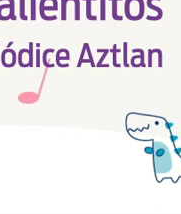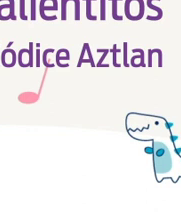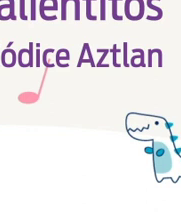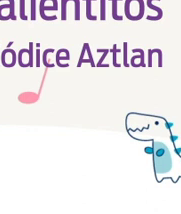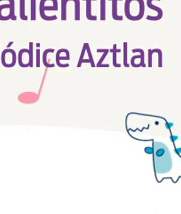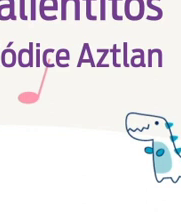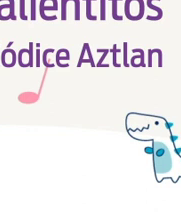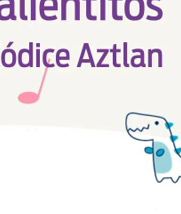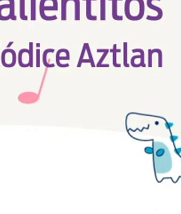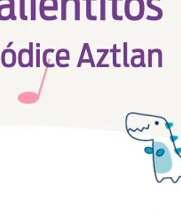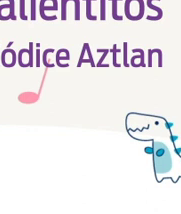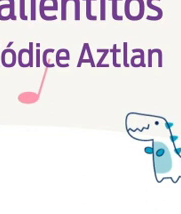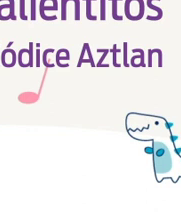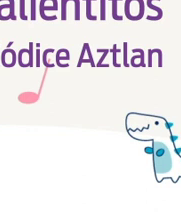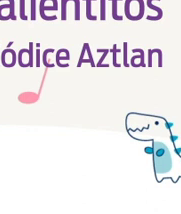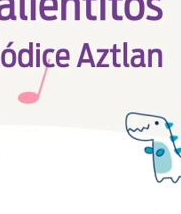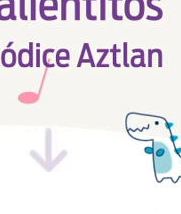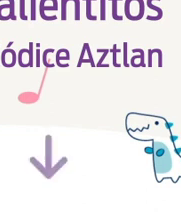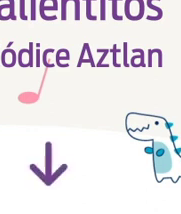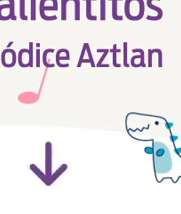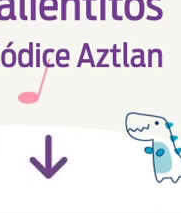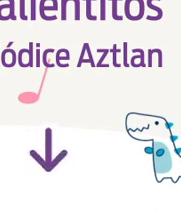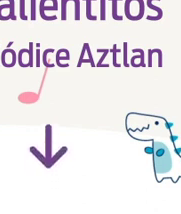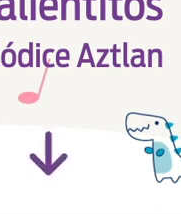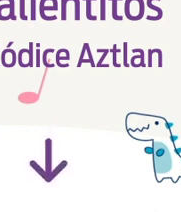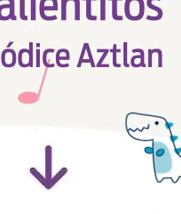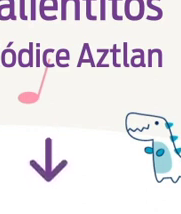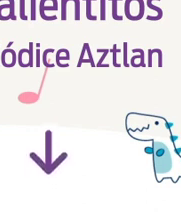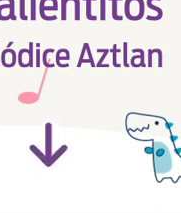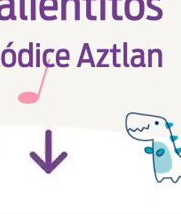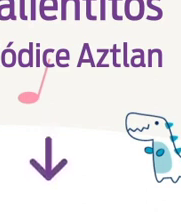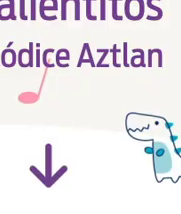Para ver este video, encuentra el link aquí abajo en la descripción.